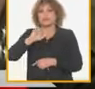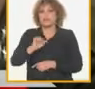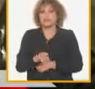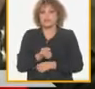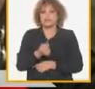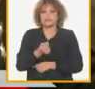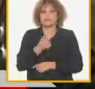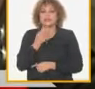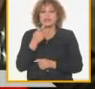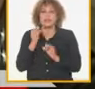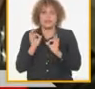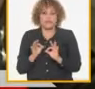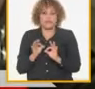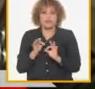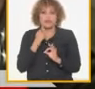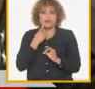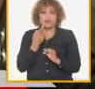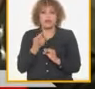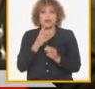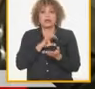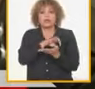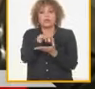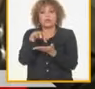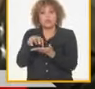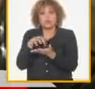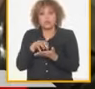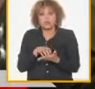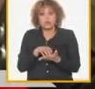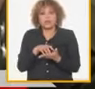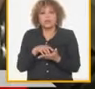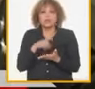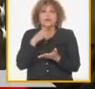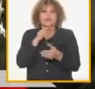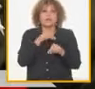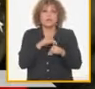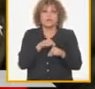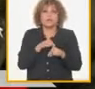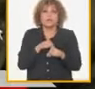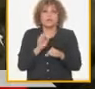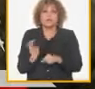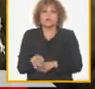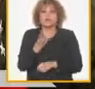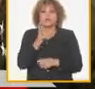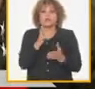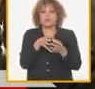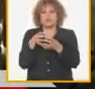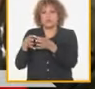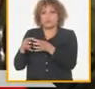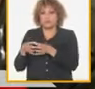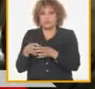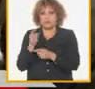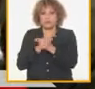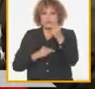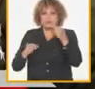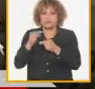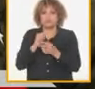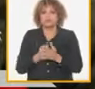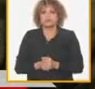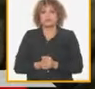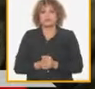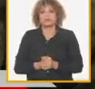crítica hacia las diferentes operaciones en curso en los tres frentes principales el exterior